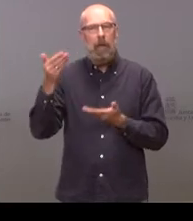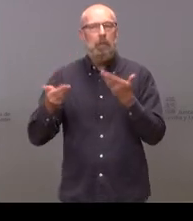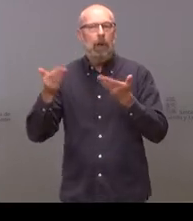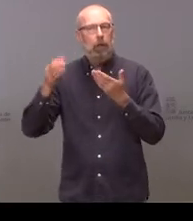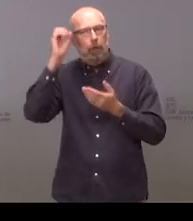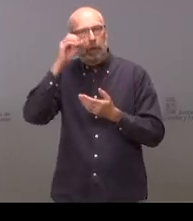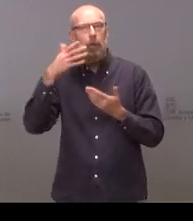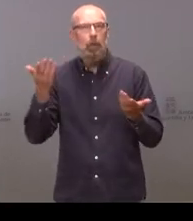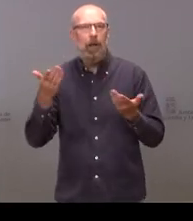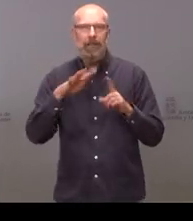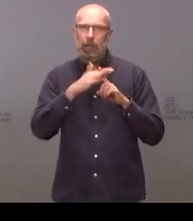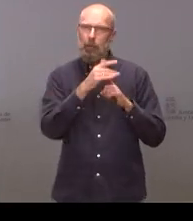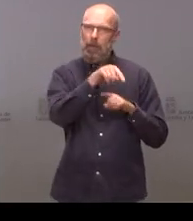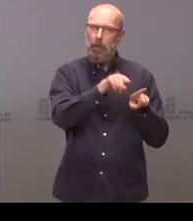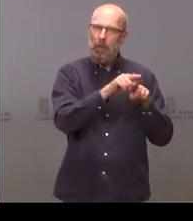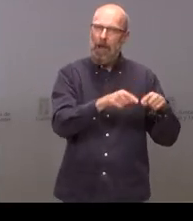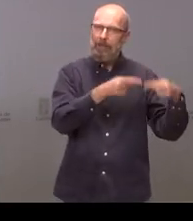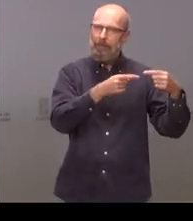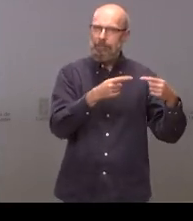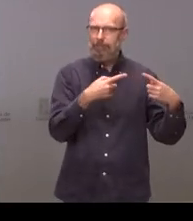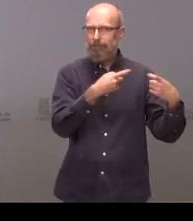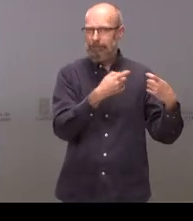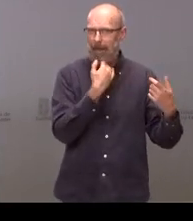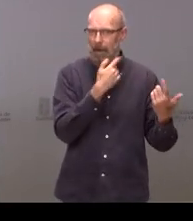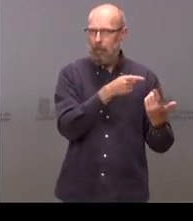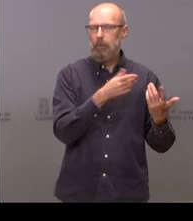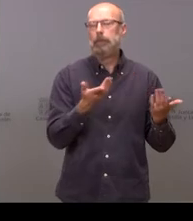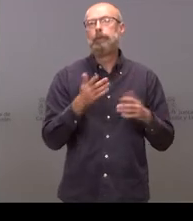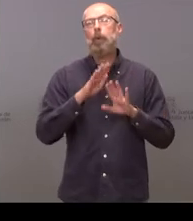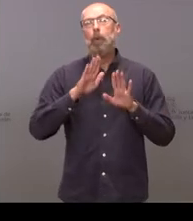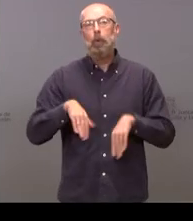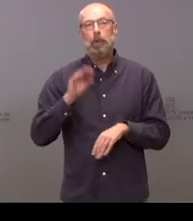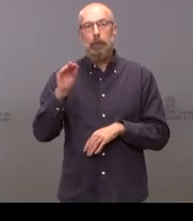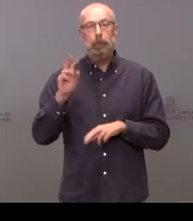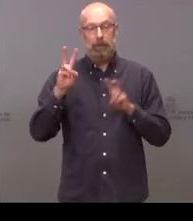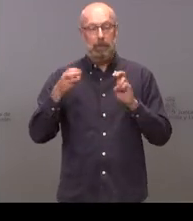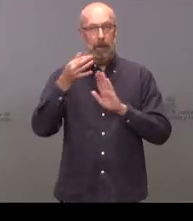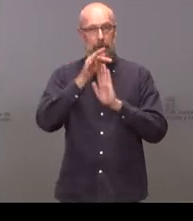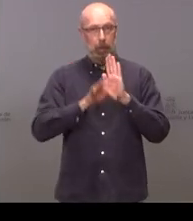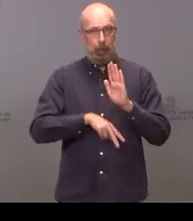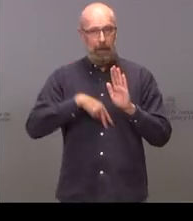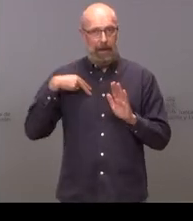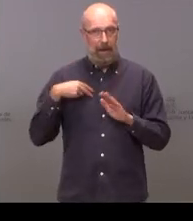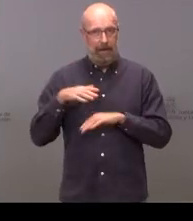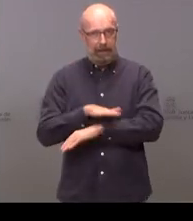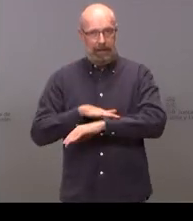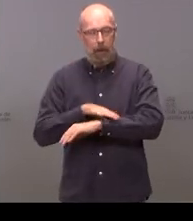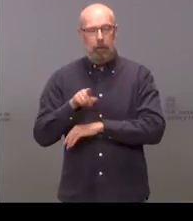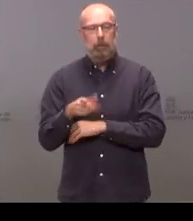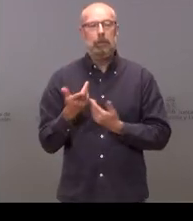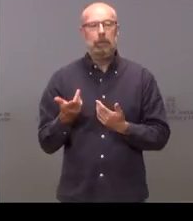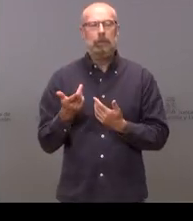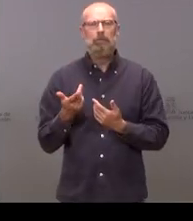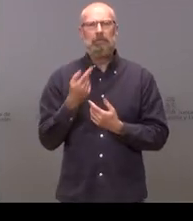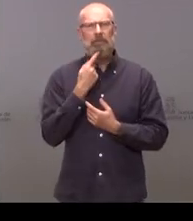situación de tensión que se está produciendo y por último respecto a los presupuestos generales del estado parece que hay una